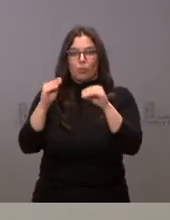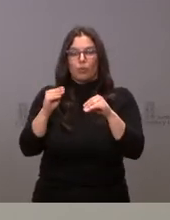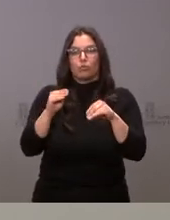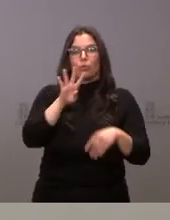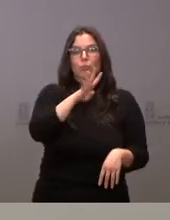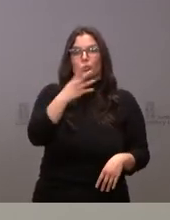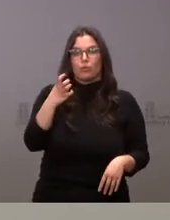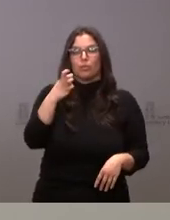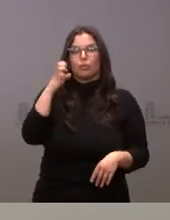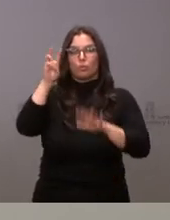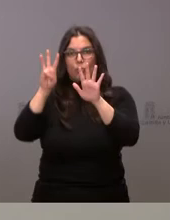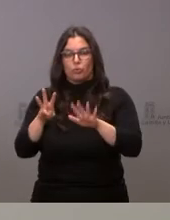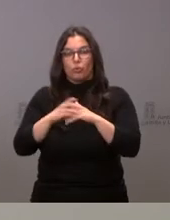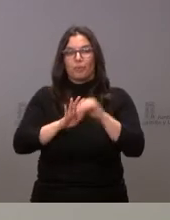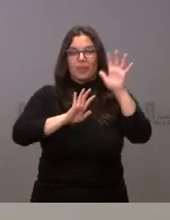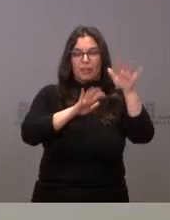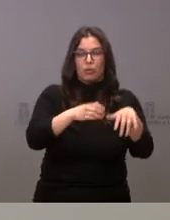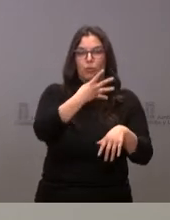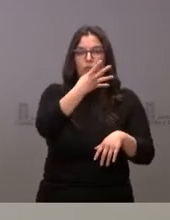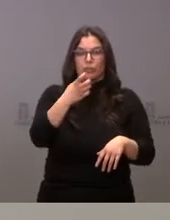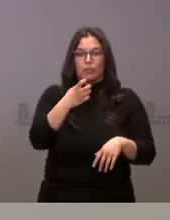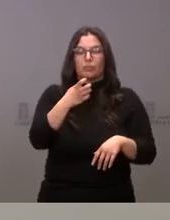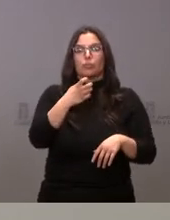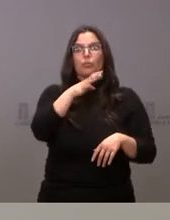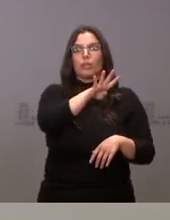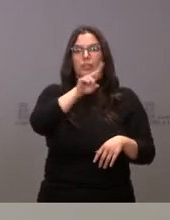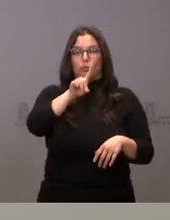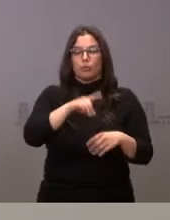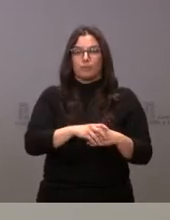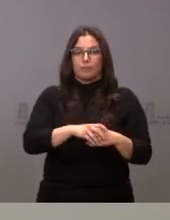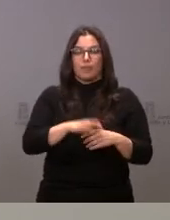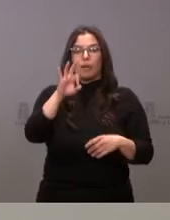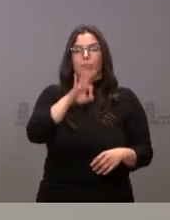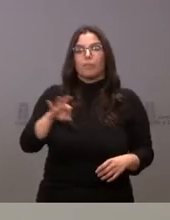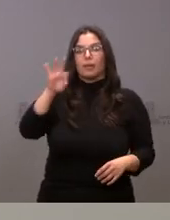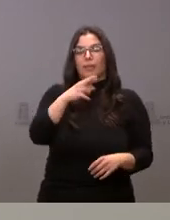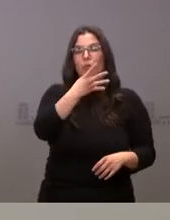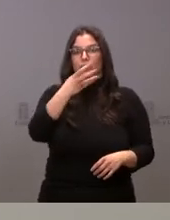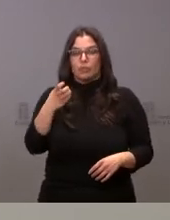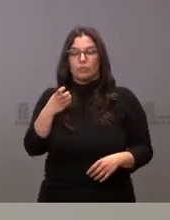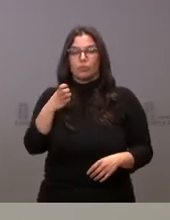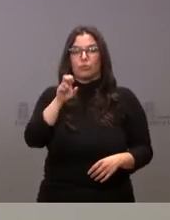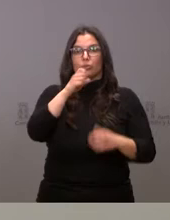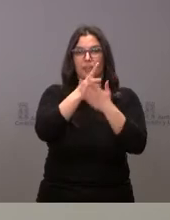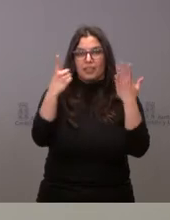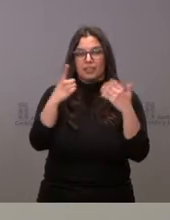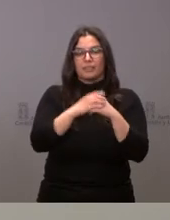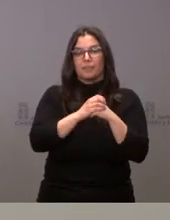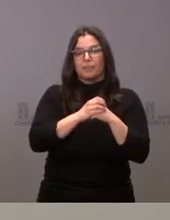408 León 441 Palencia 416